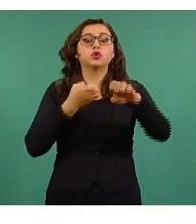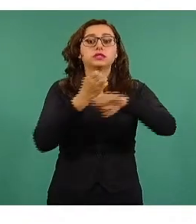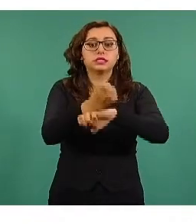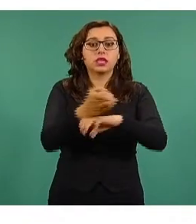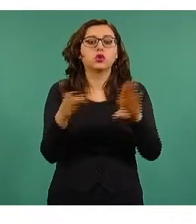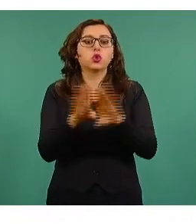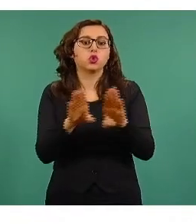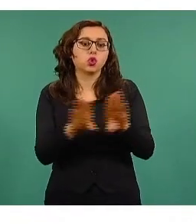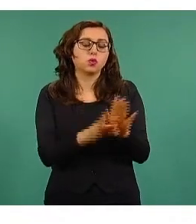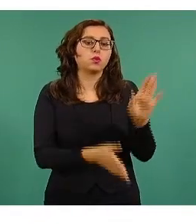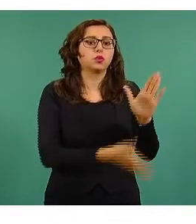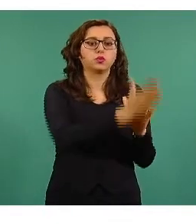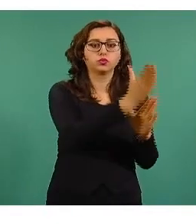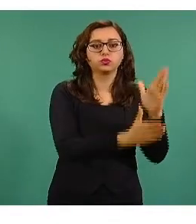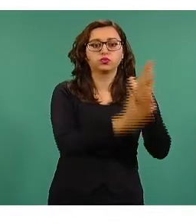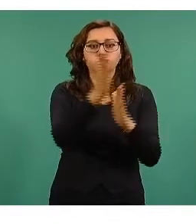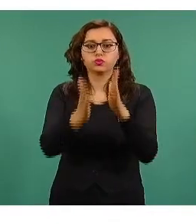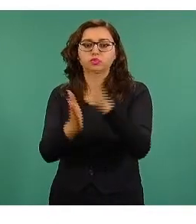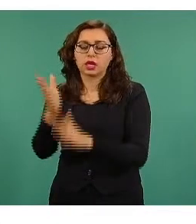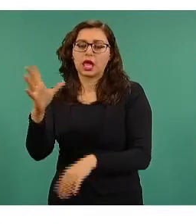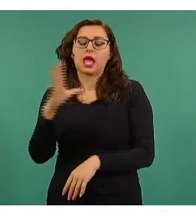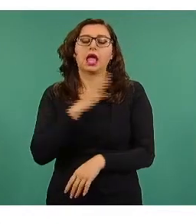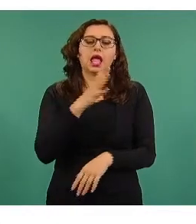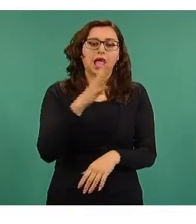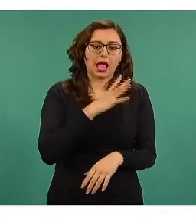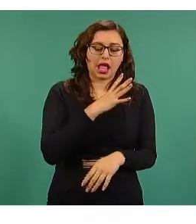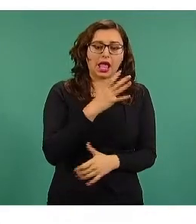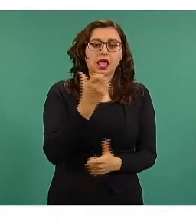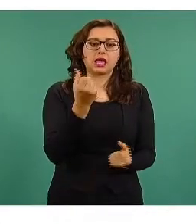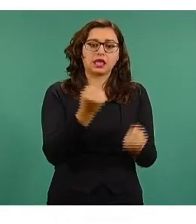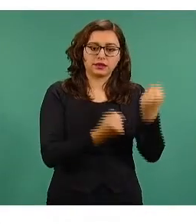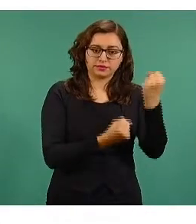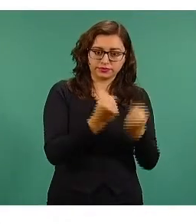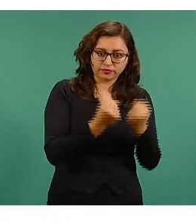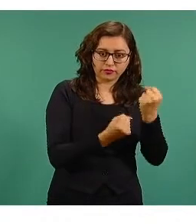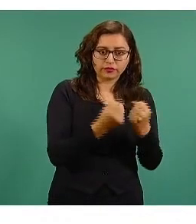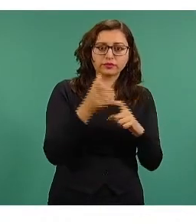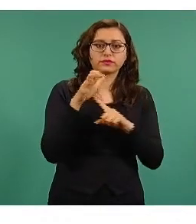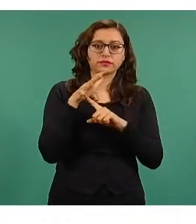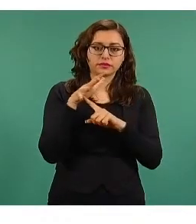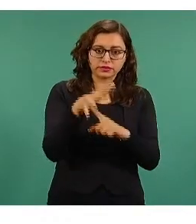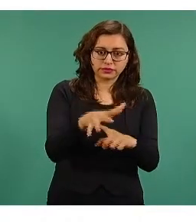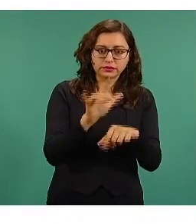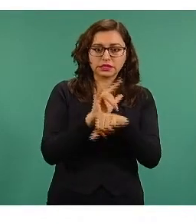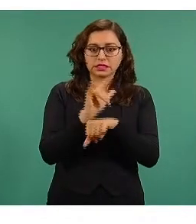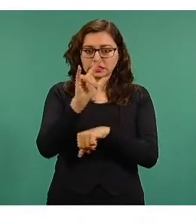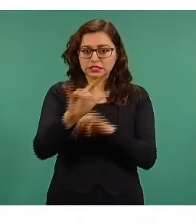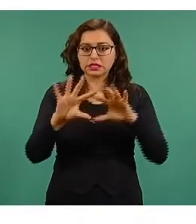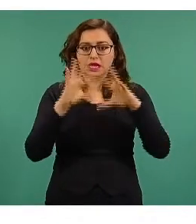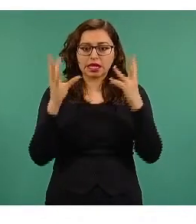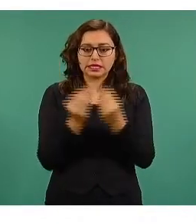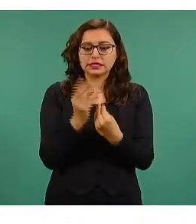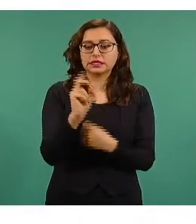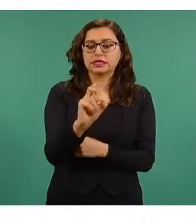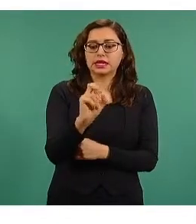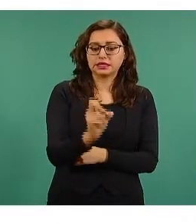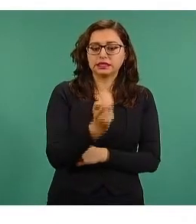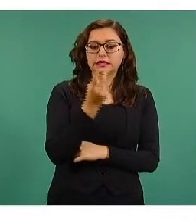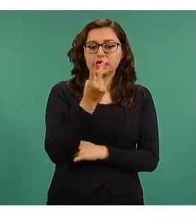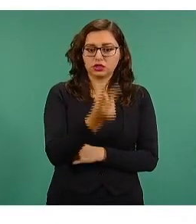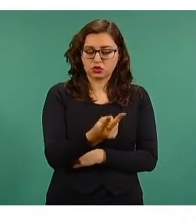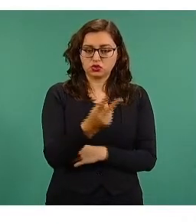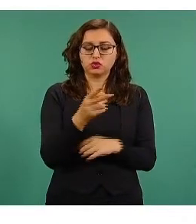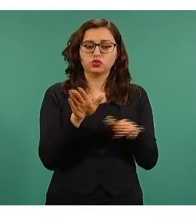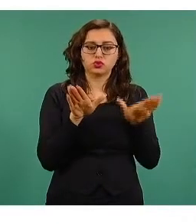de rutas aéreas con 32 aeronaves en total, dos de ala